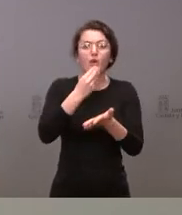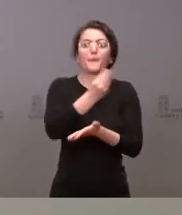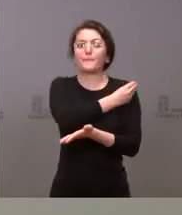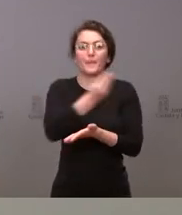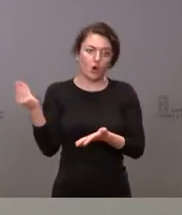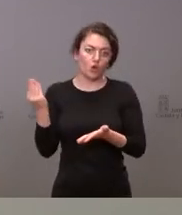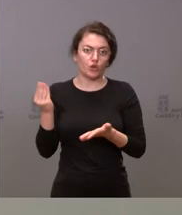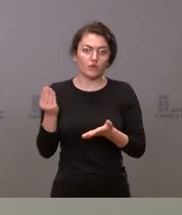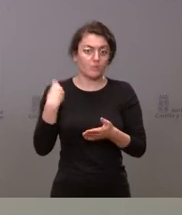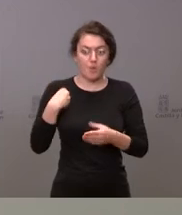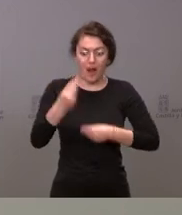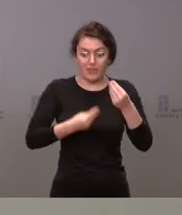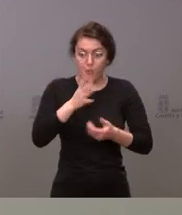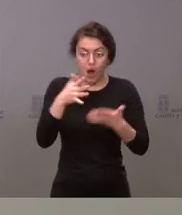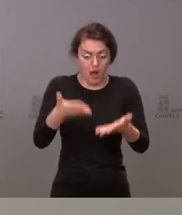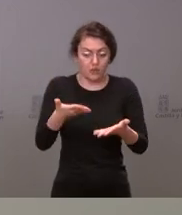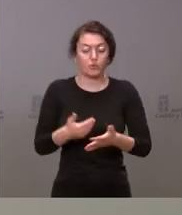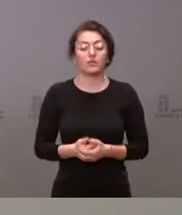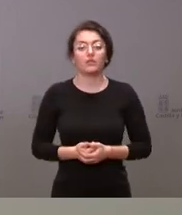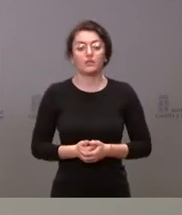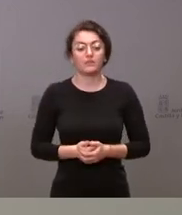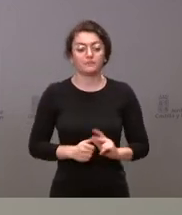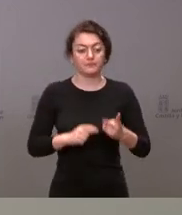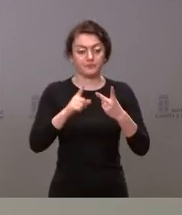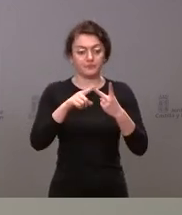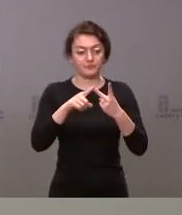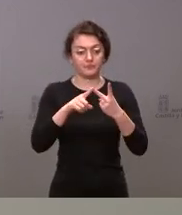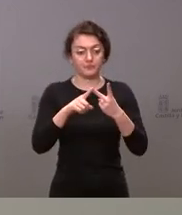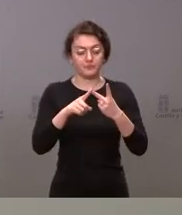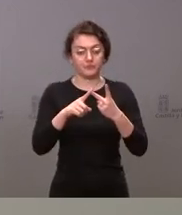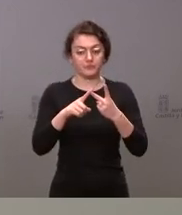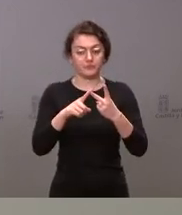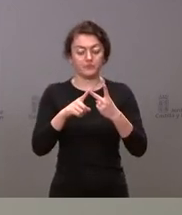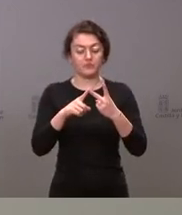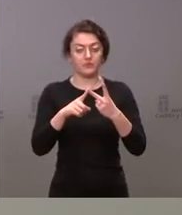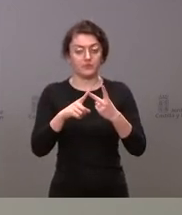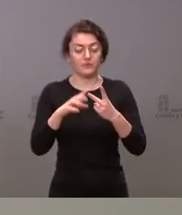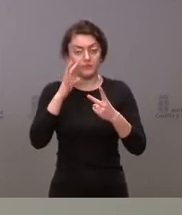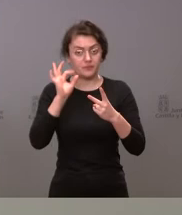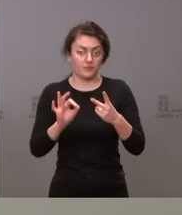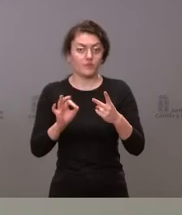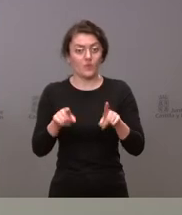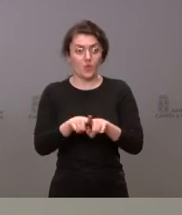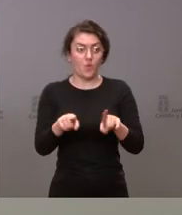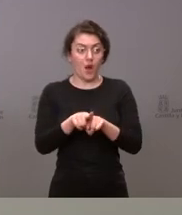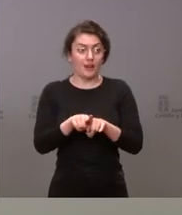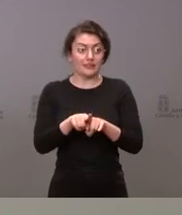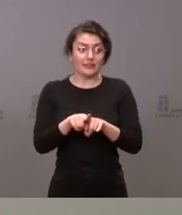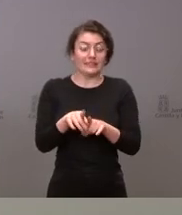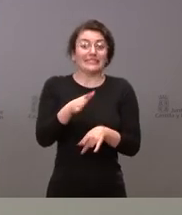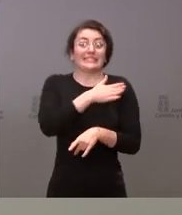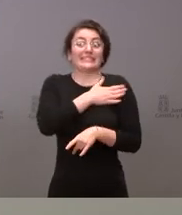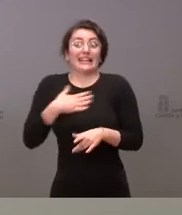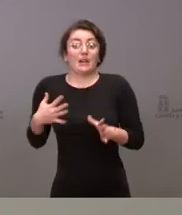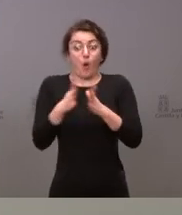estamos haciendo y en relación con la segunda cuestión que usted me plantea no solamente sería deseable ese acuerdo sino que es